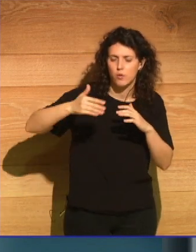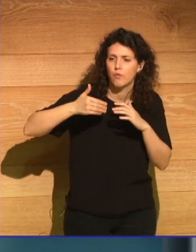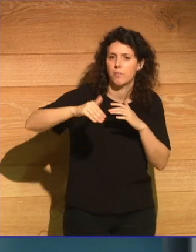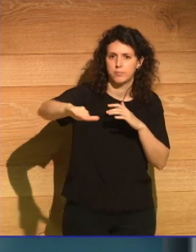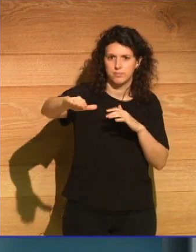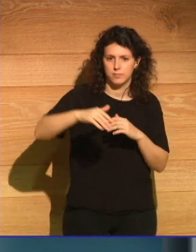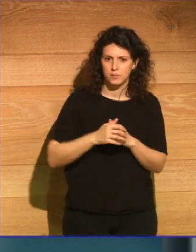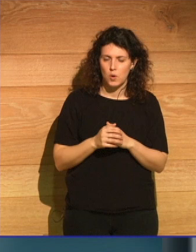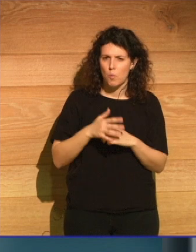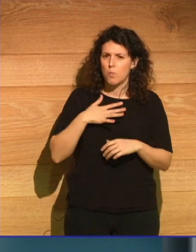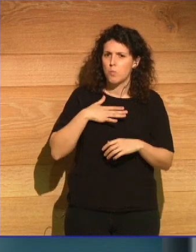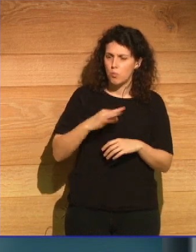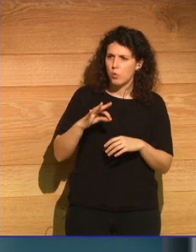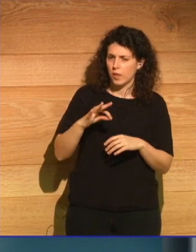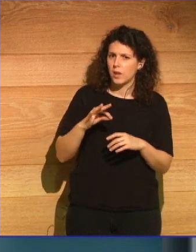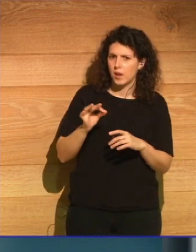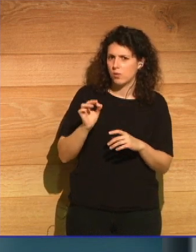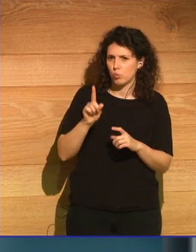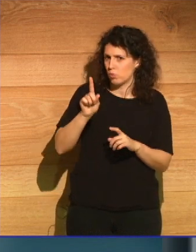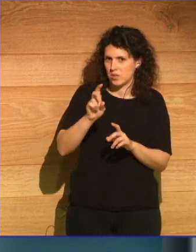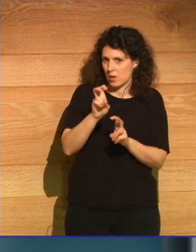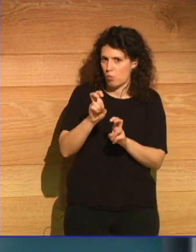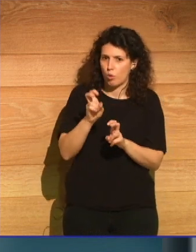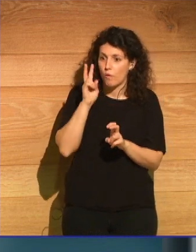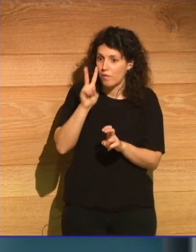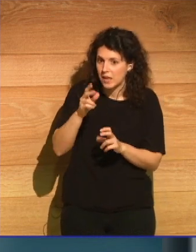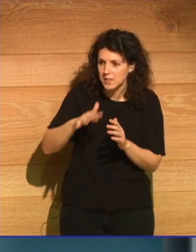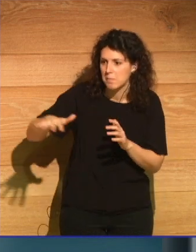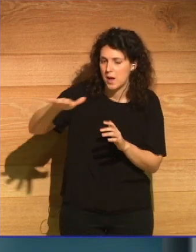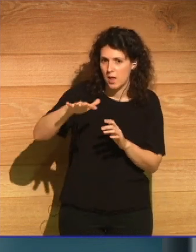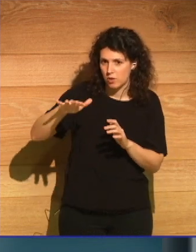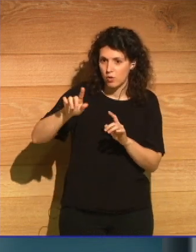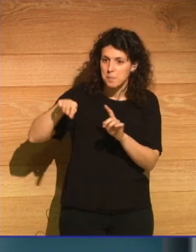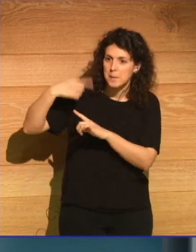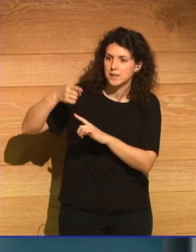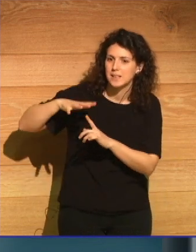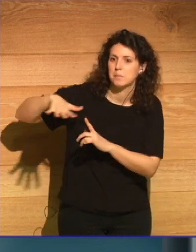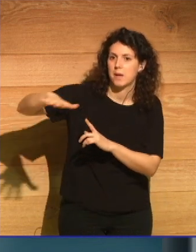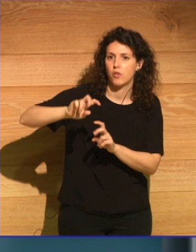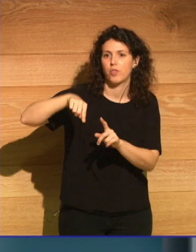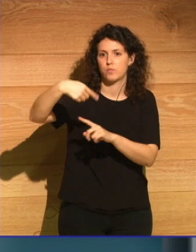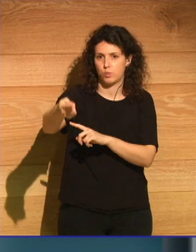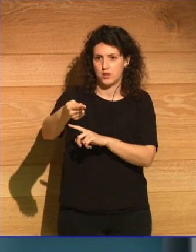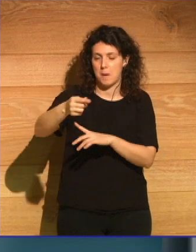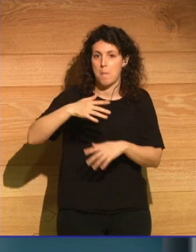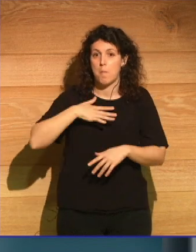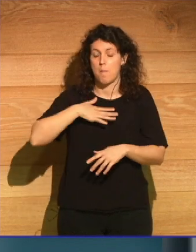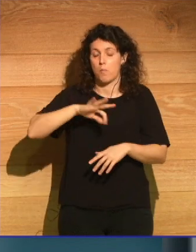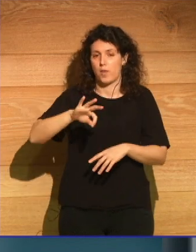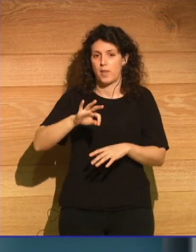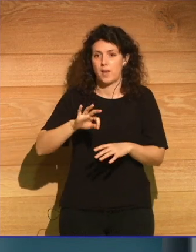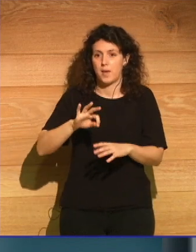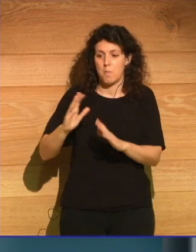pude visualizar ese espacio, y el espacio que había tras ese espacio. Y tal vez, durante